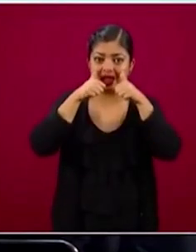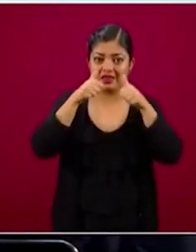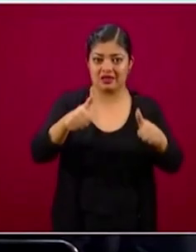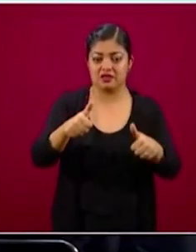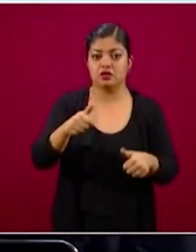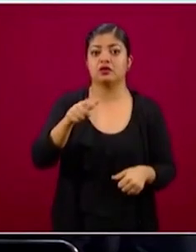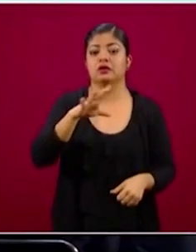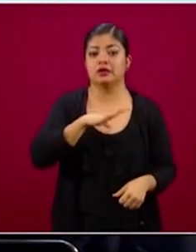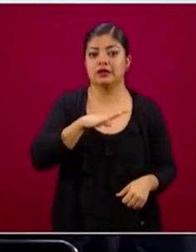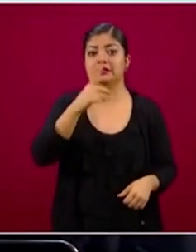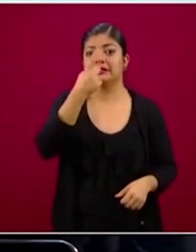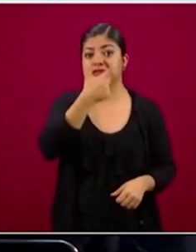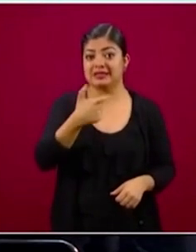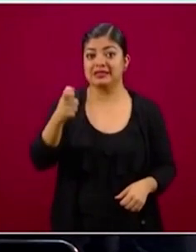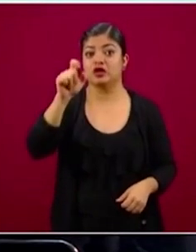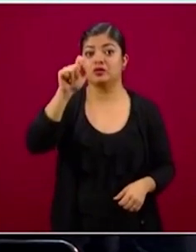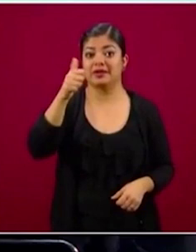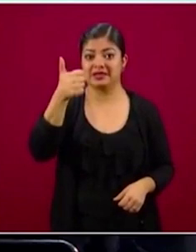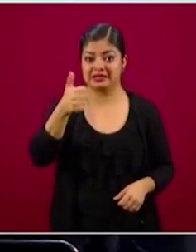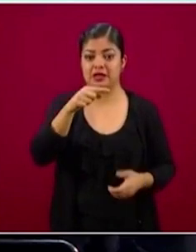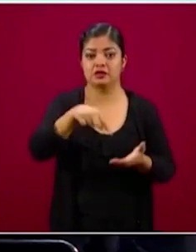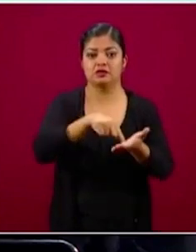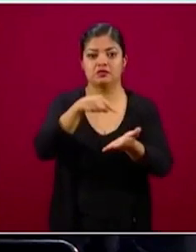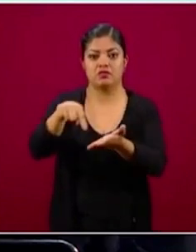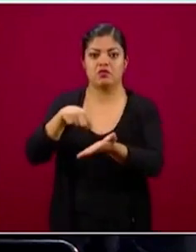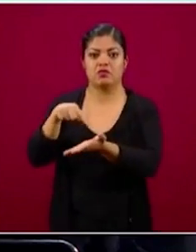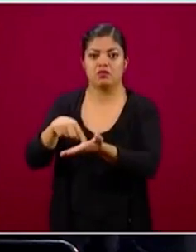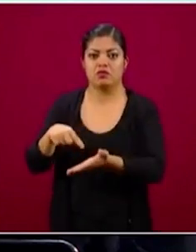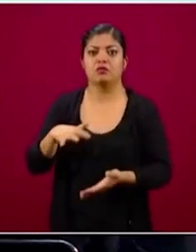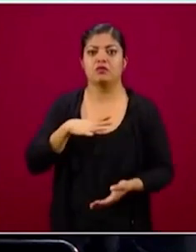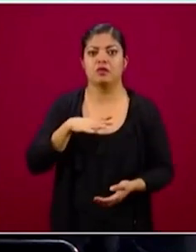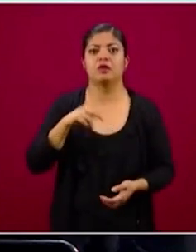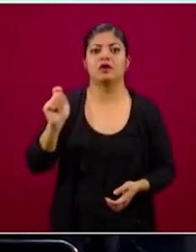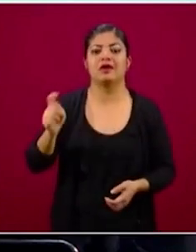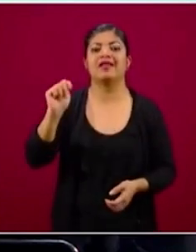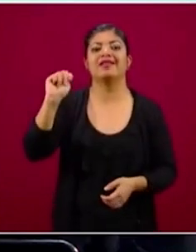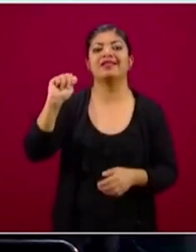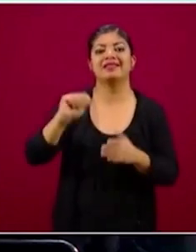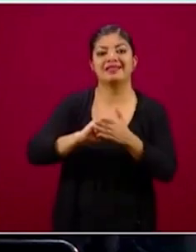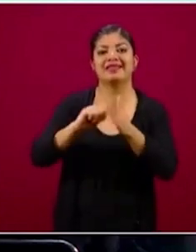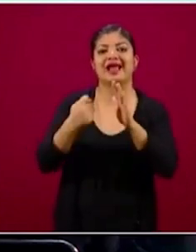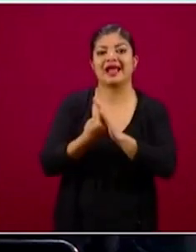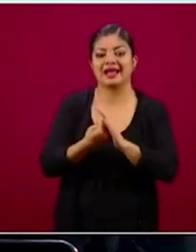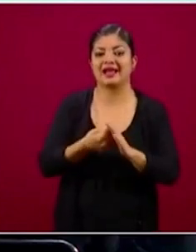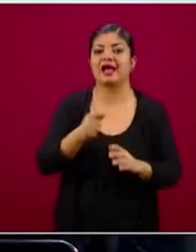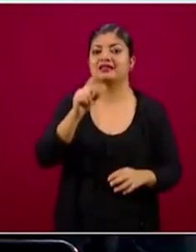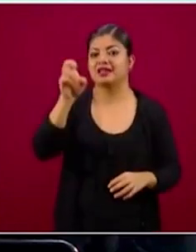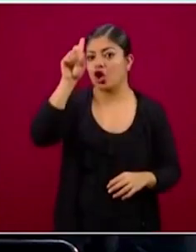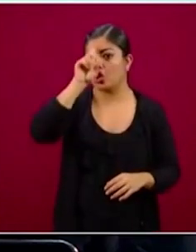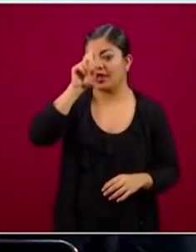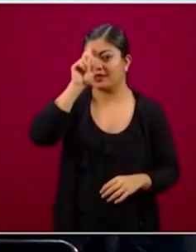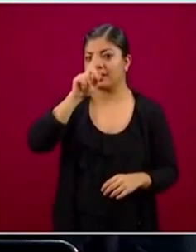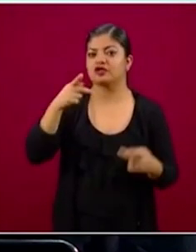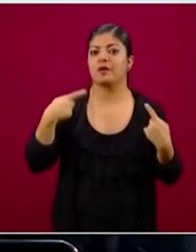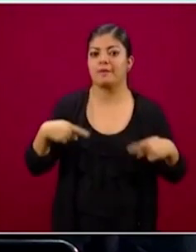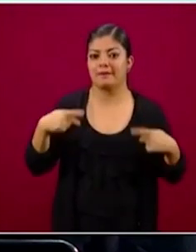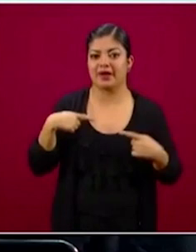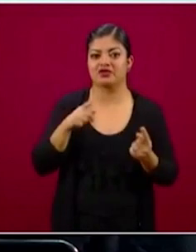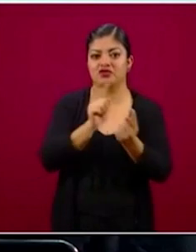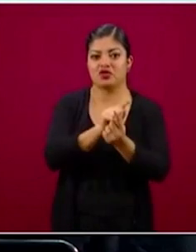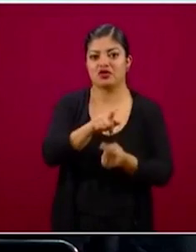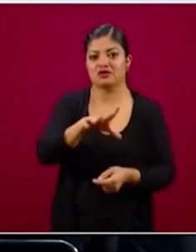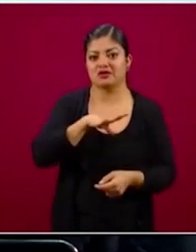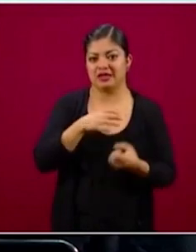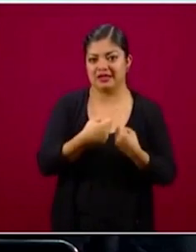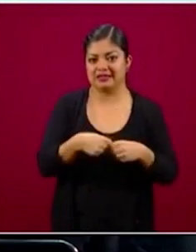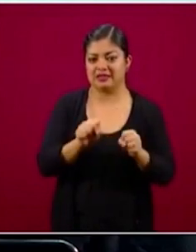los 726 módulos de atención donde están nuestras TAOTs, las técnicas de atención y orientación al derechohabiente. Son quienes hablan con los familiares, son